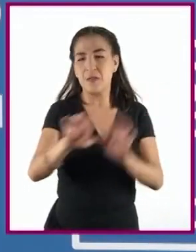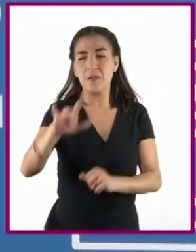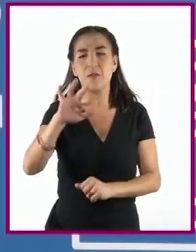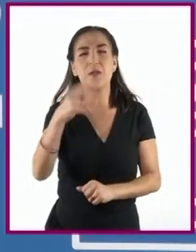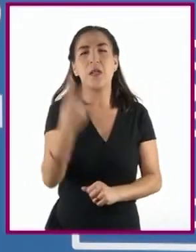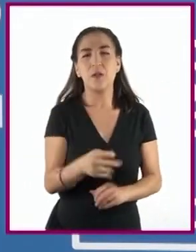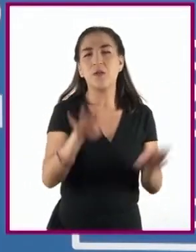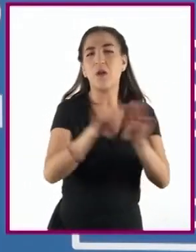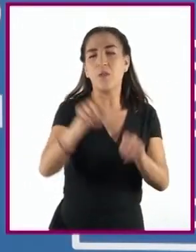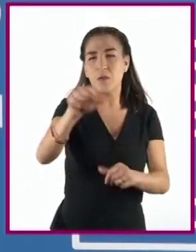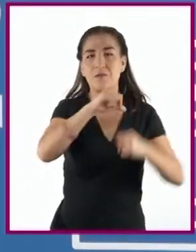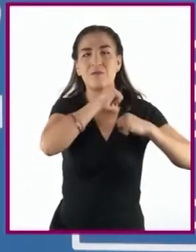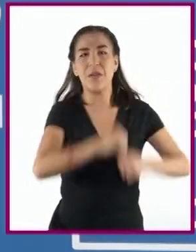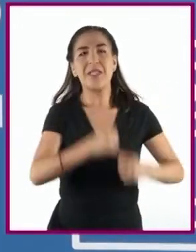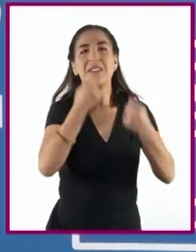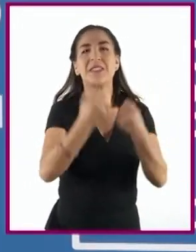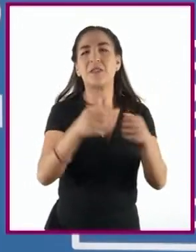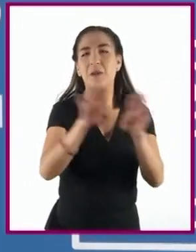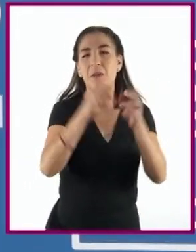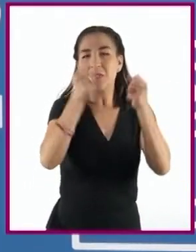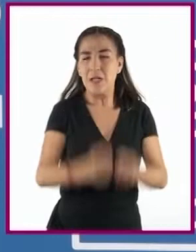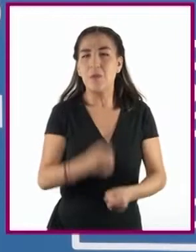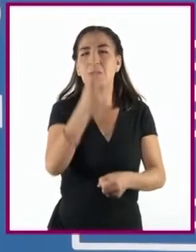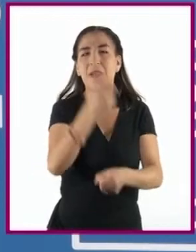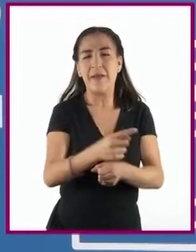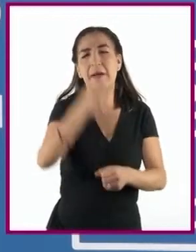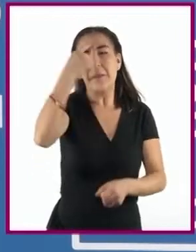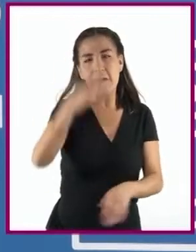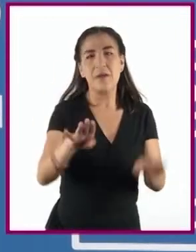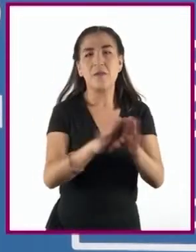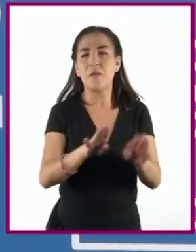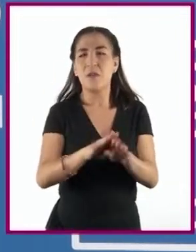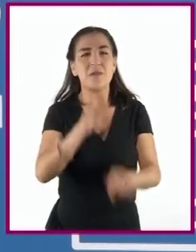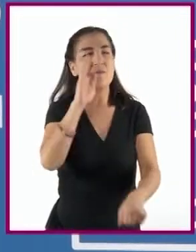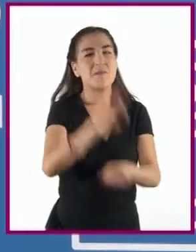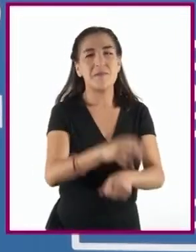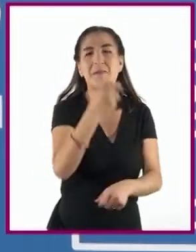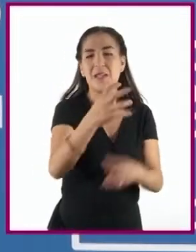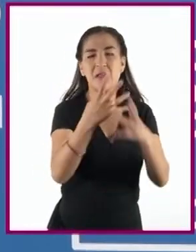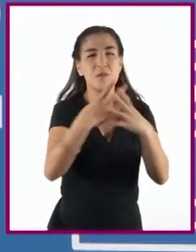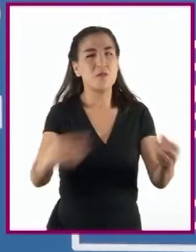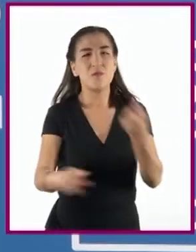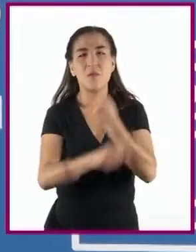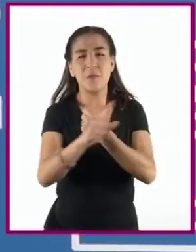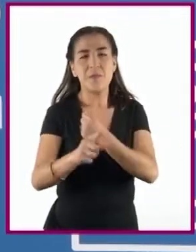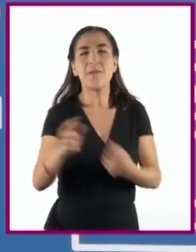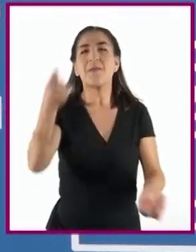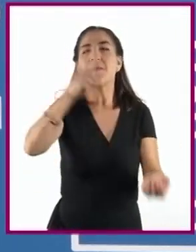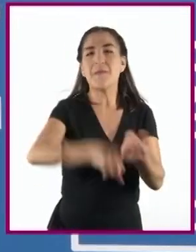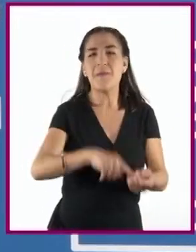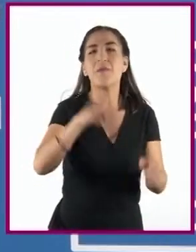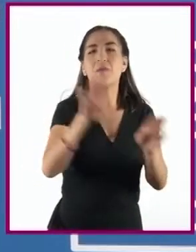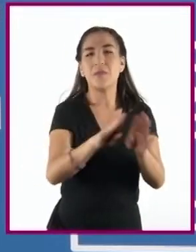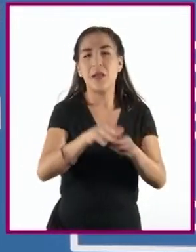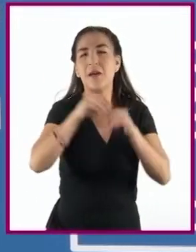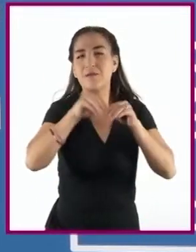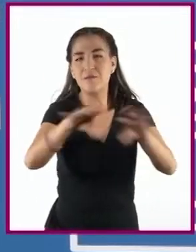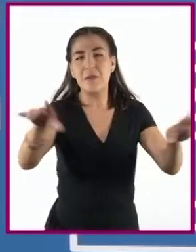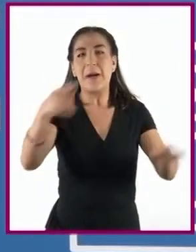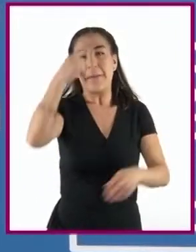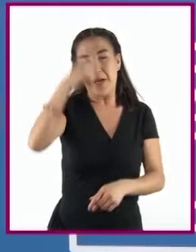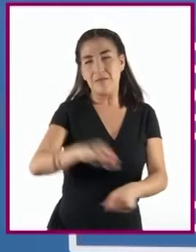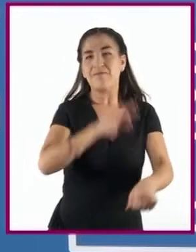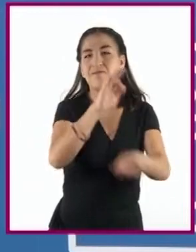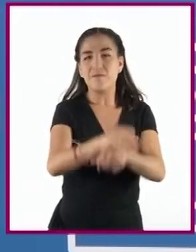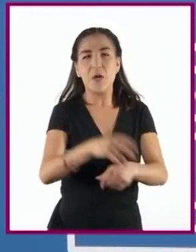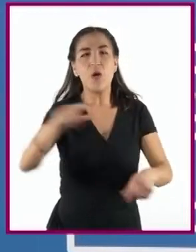Seguridad, una agencia que perseguía el delito de disolución social que se cometía al realizar propaganda a favor de algún